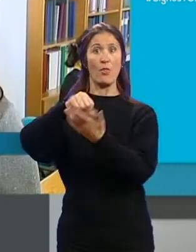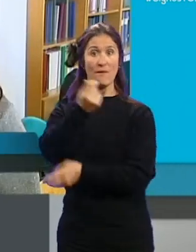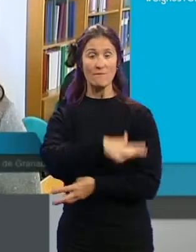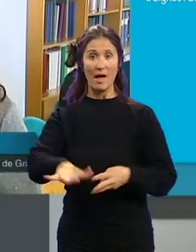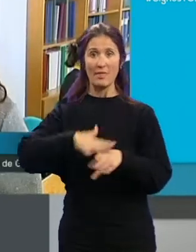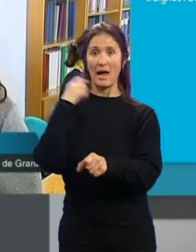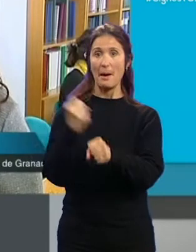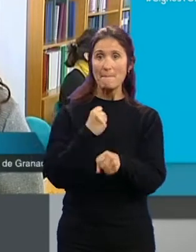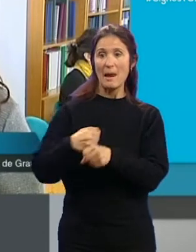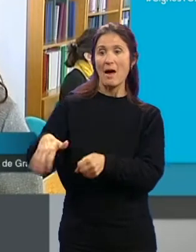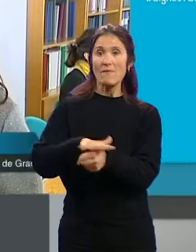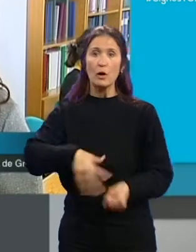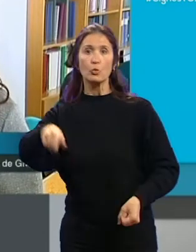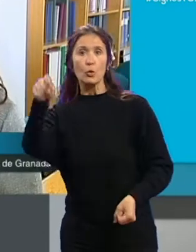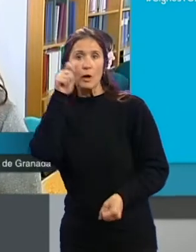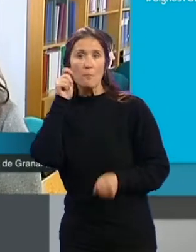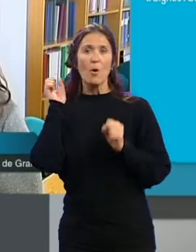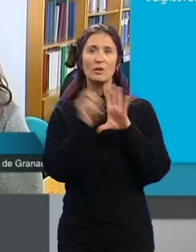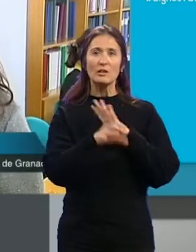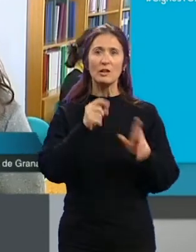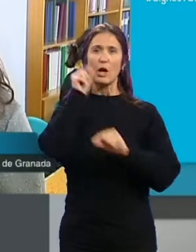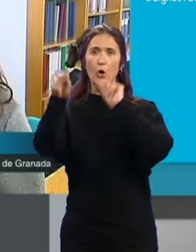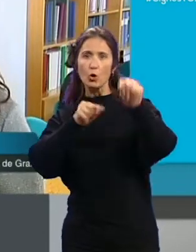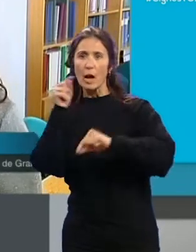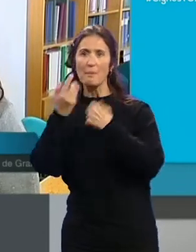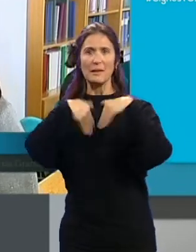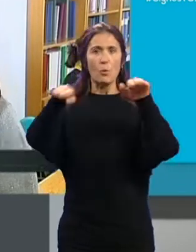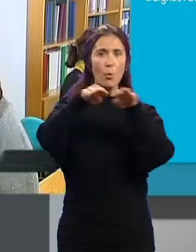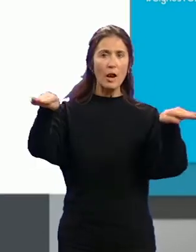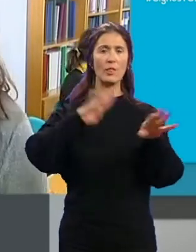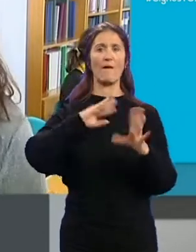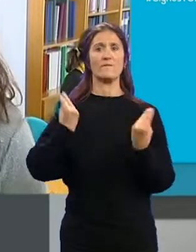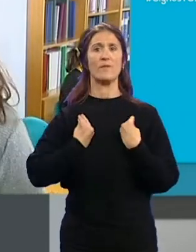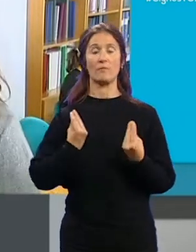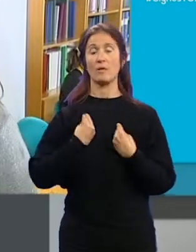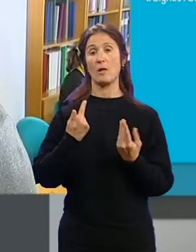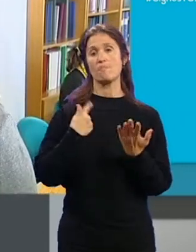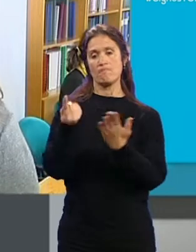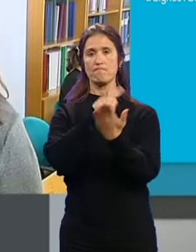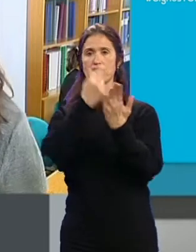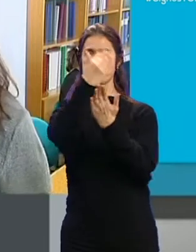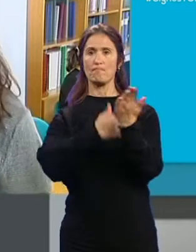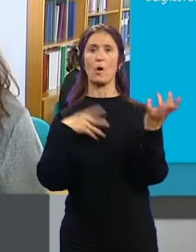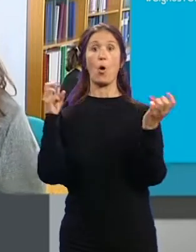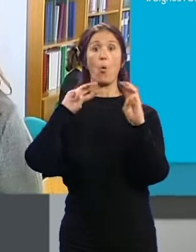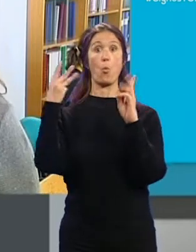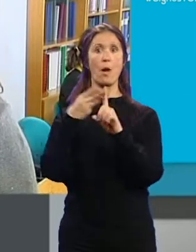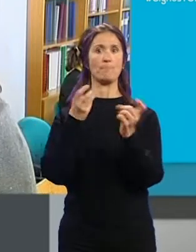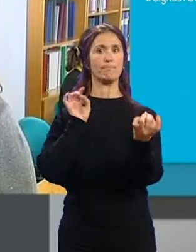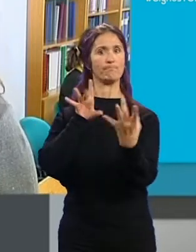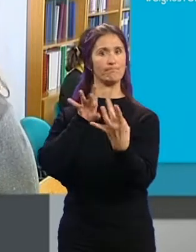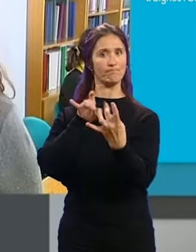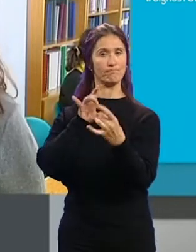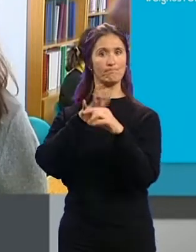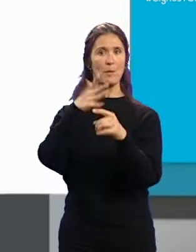...empleo, barrios, turismo, residuos... ...contaminación, igualdad, vivienda... ...hemos diseñado una web interactiva... ...en la que conocer a